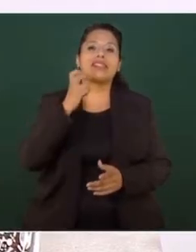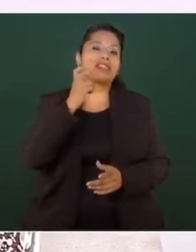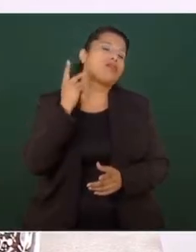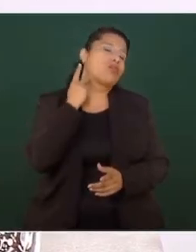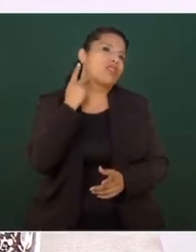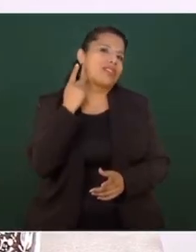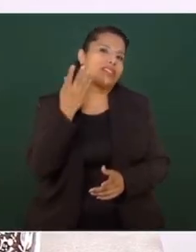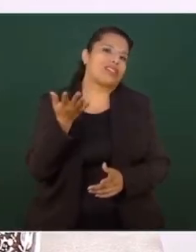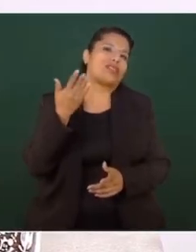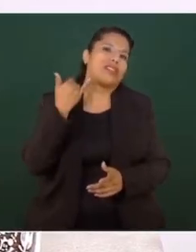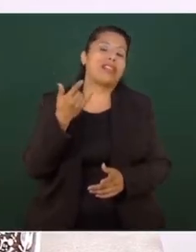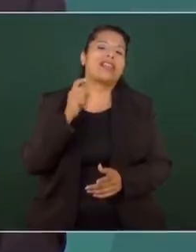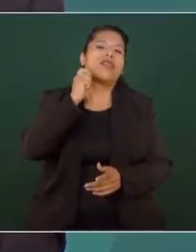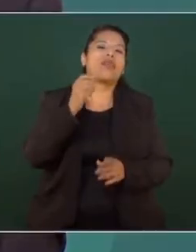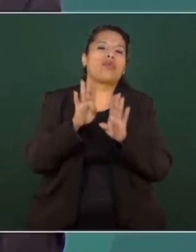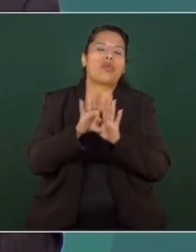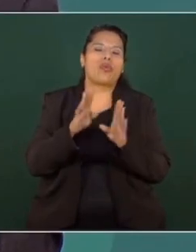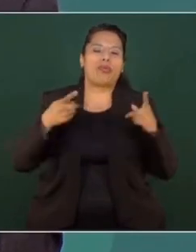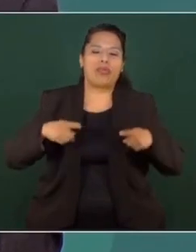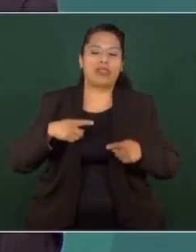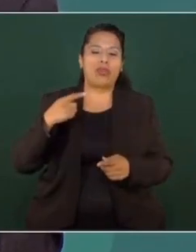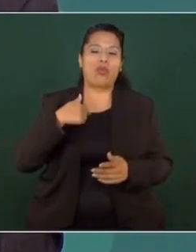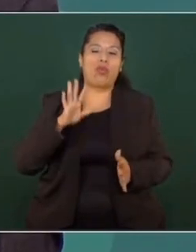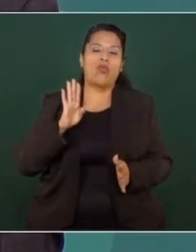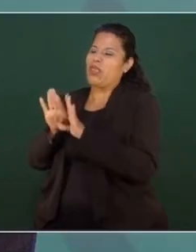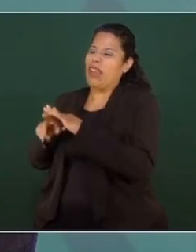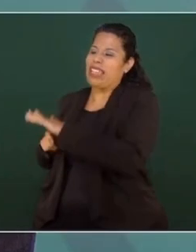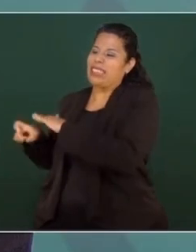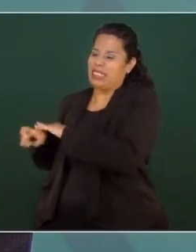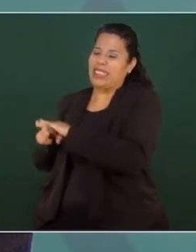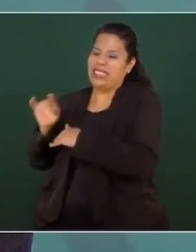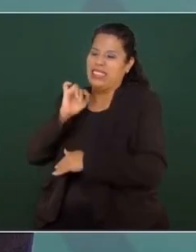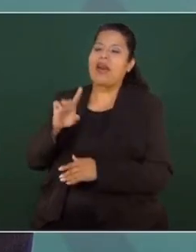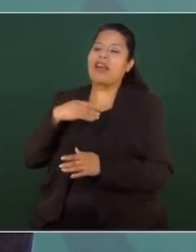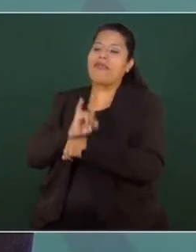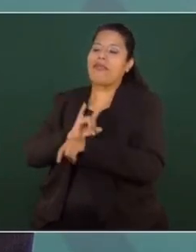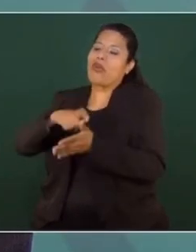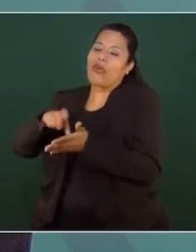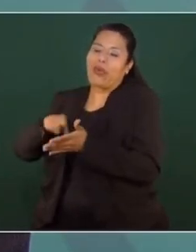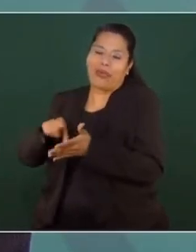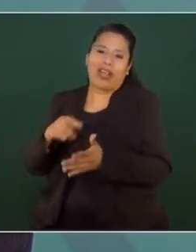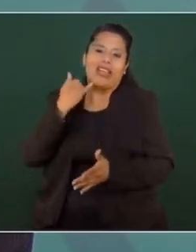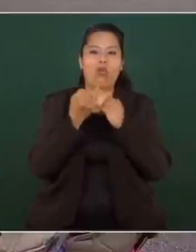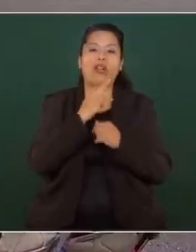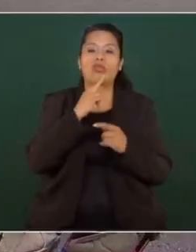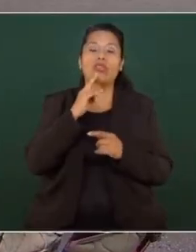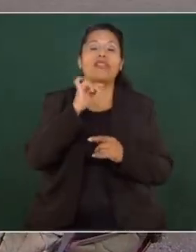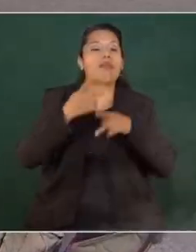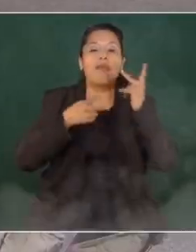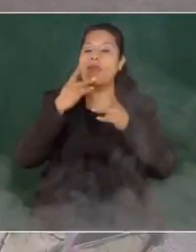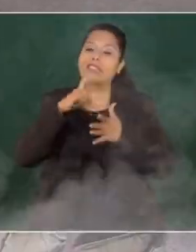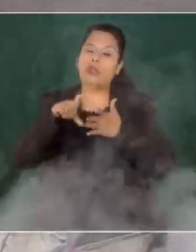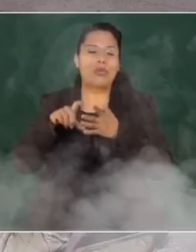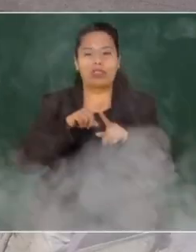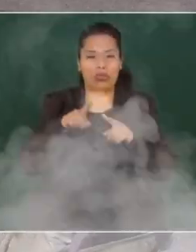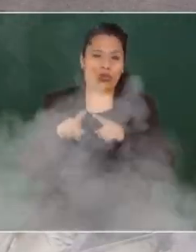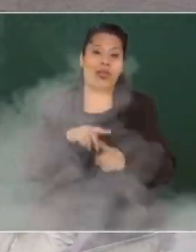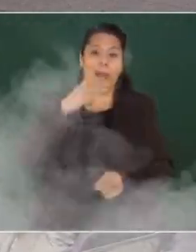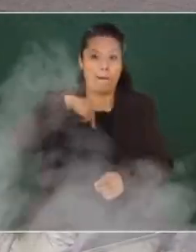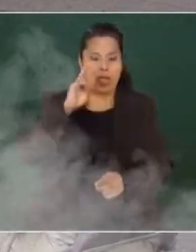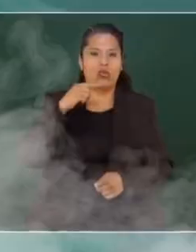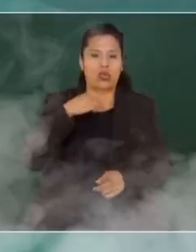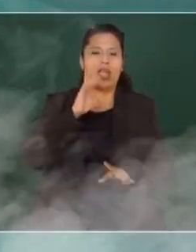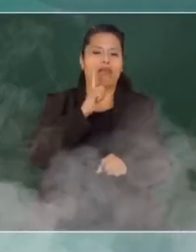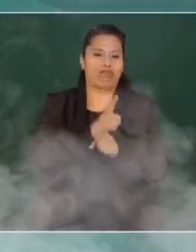políticos y gente muy influyente, incluso participaban en la complicidad de unos medios de información y periodistas famosos. Entonces, todo eso se está